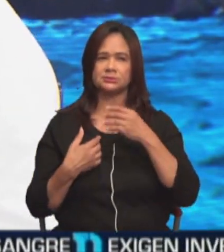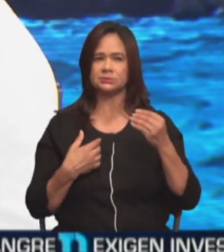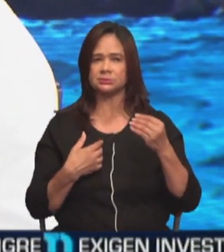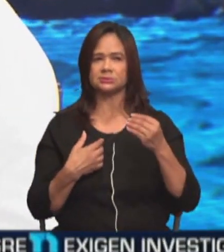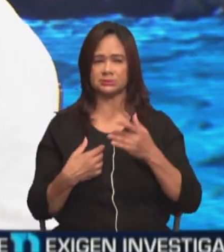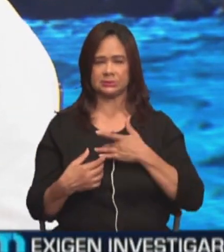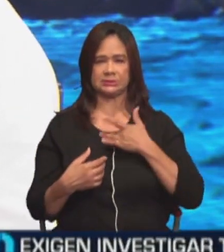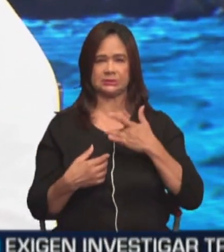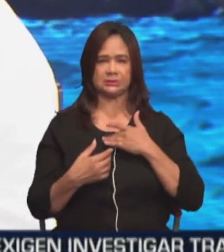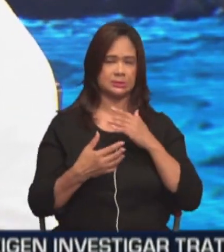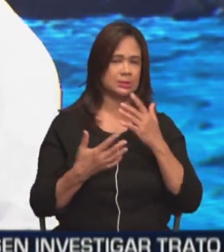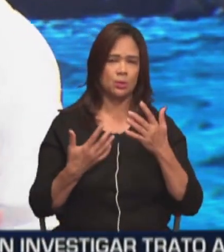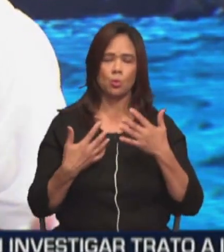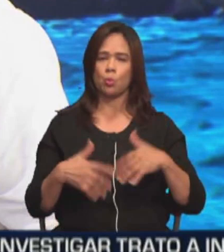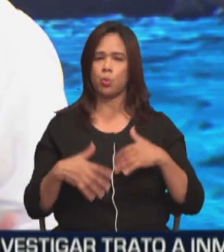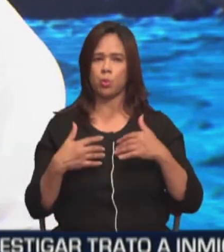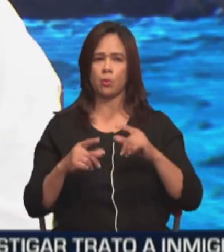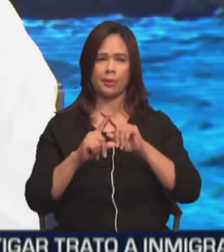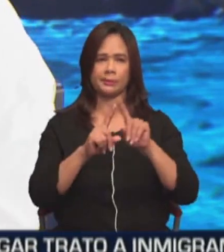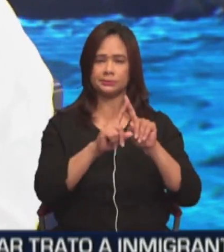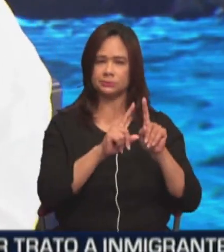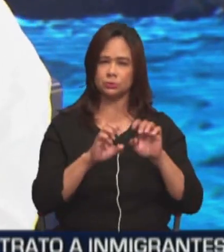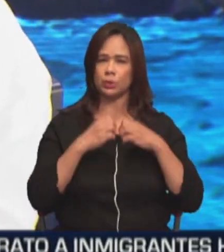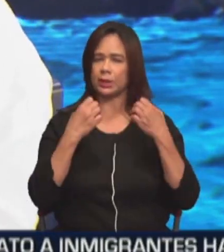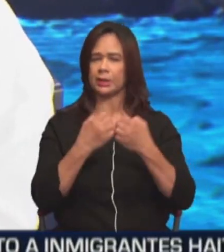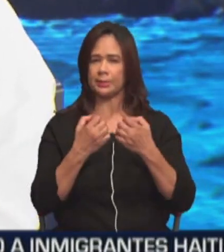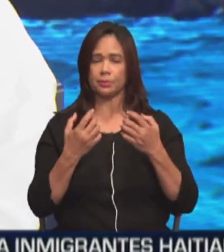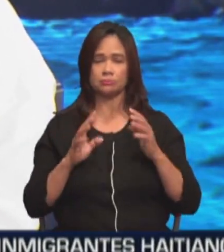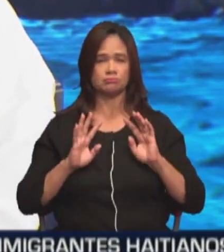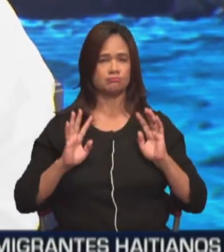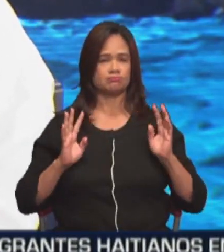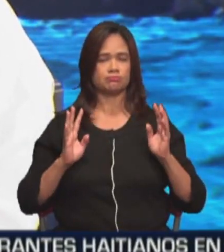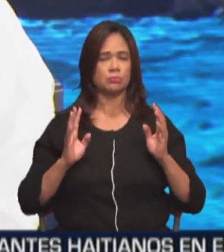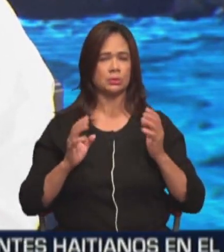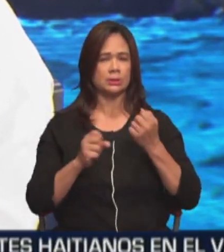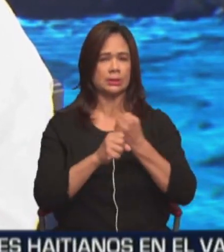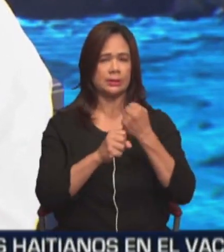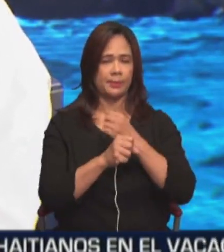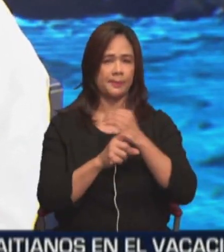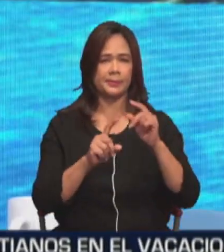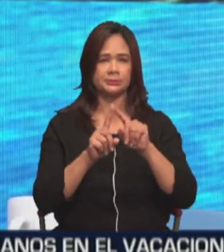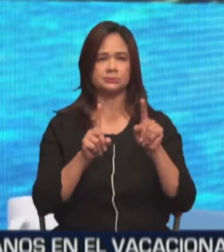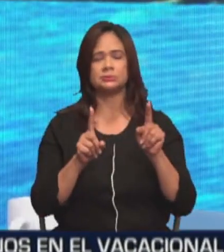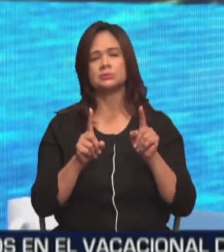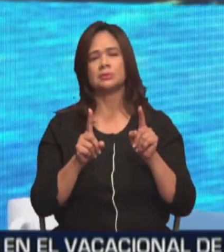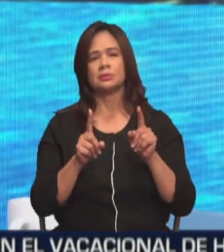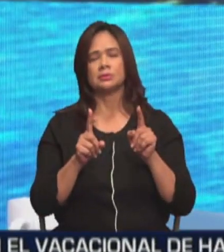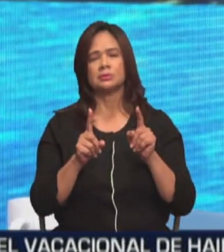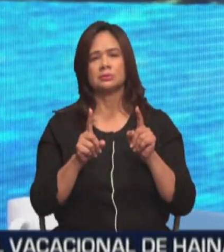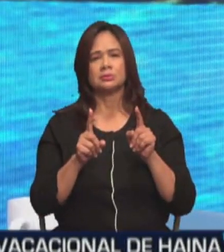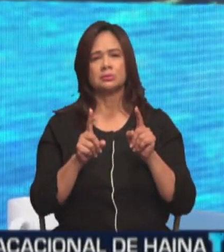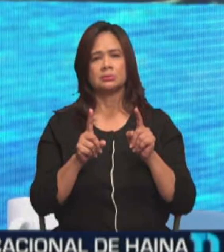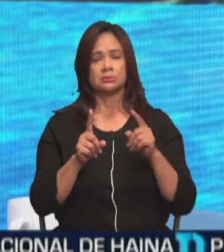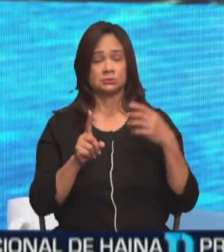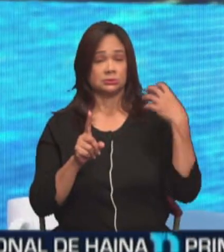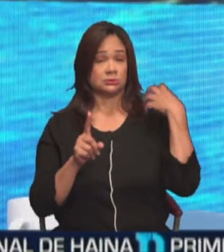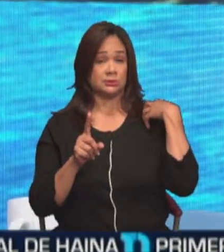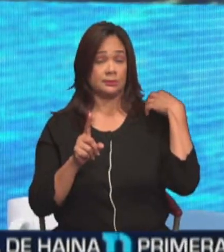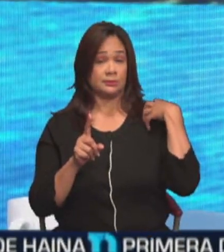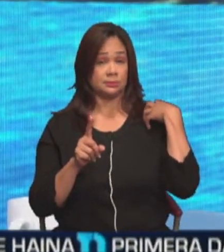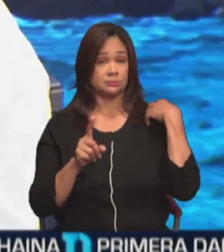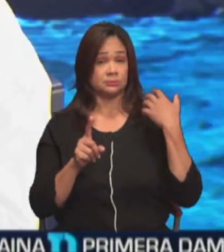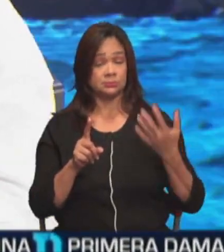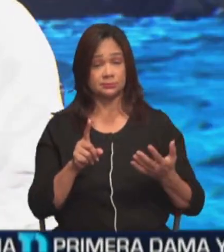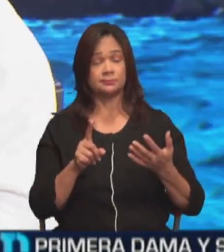sentir bien a todo el mundo no es fácil. Tengo un gran equipo en mi entorno, pero la pasión... Esa es la jefa, esa es Hugo